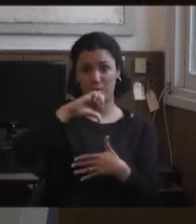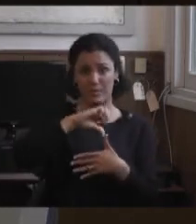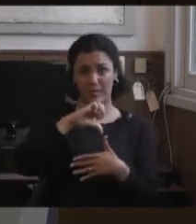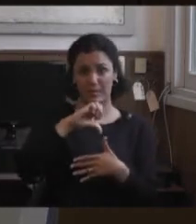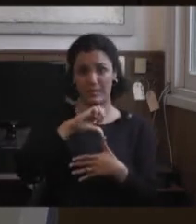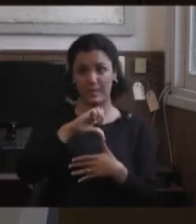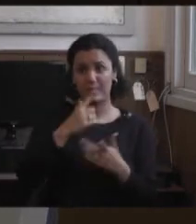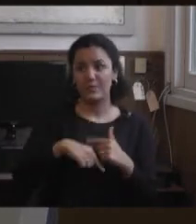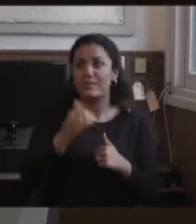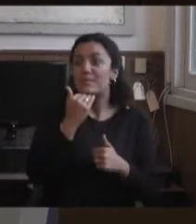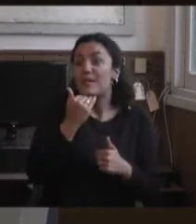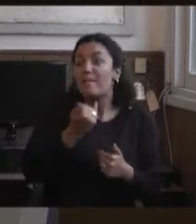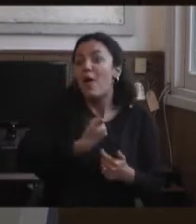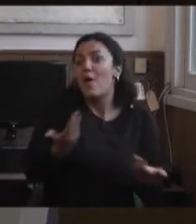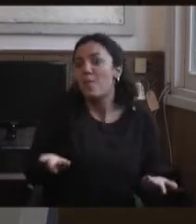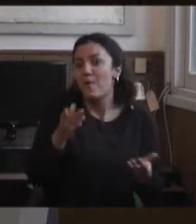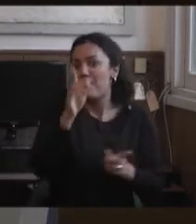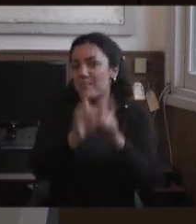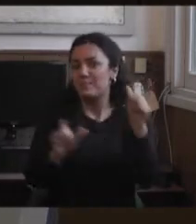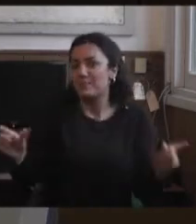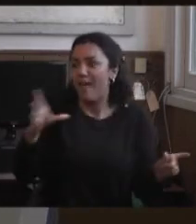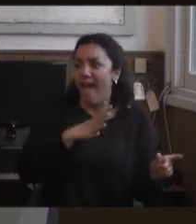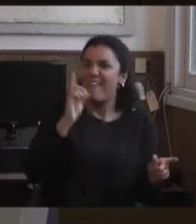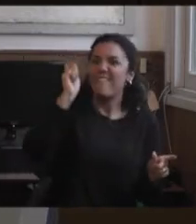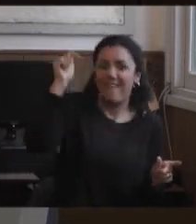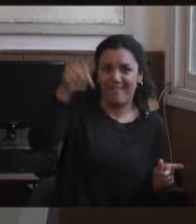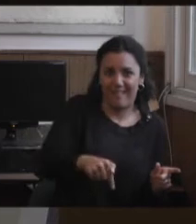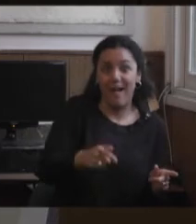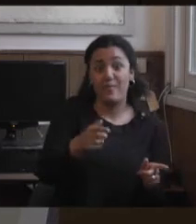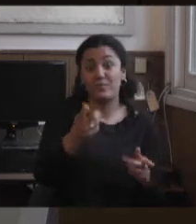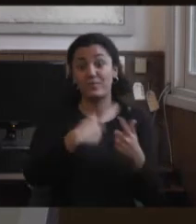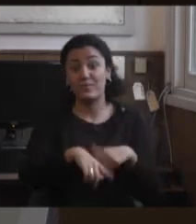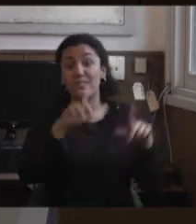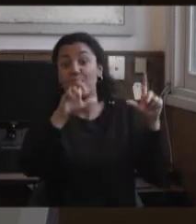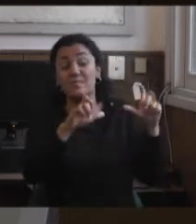Así que no sabía muy bien el público que había. Así que algunas imágenes las voy a pasar mucho más rápido.